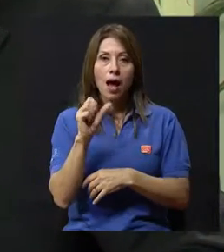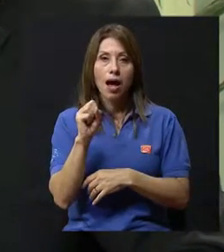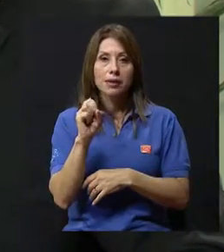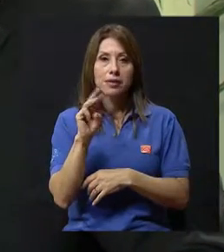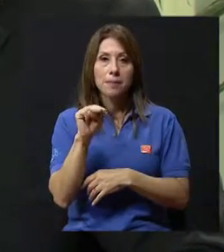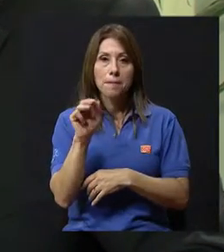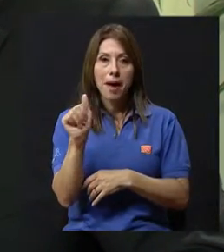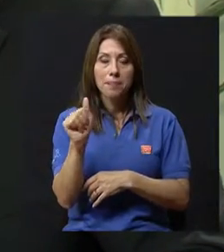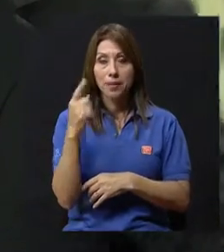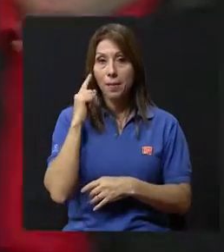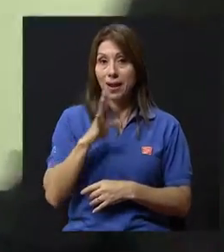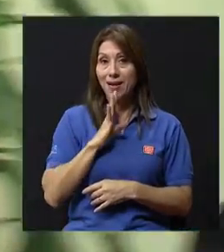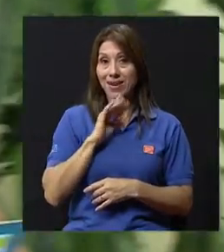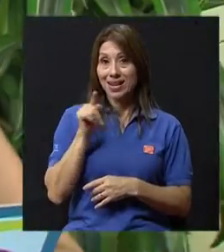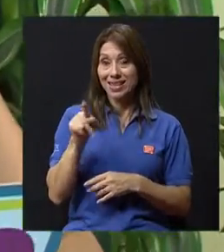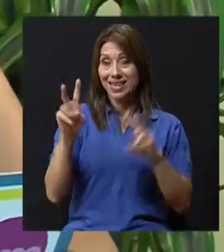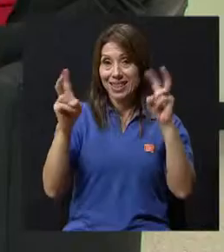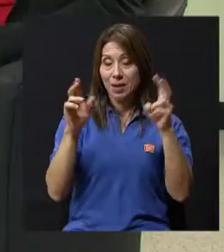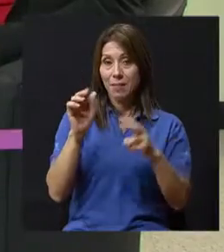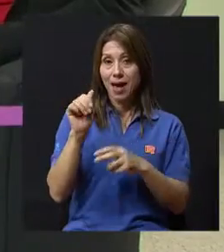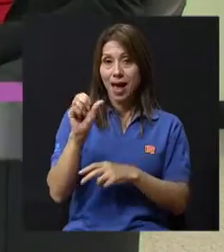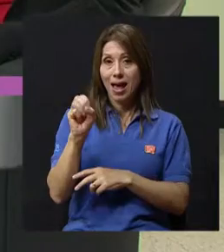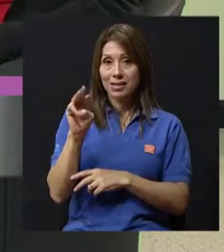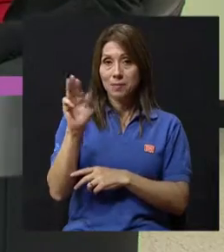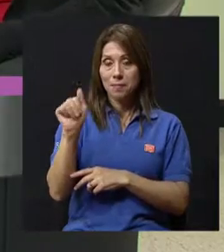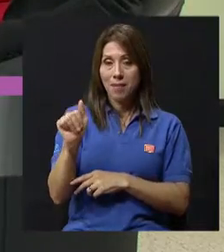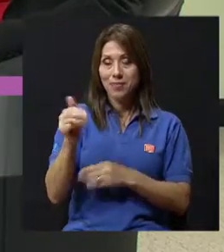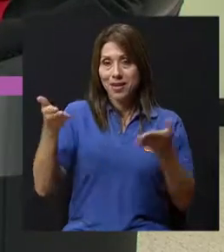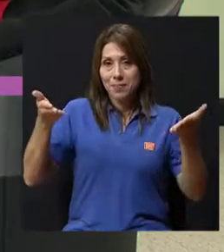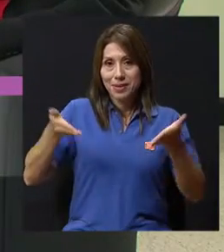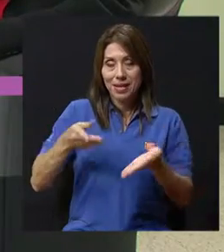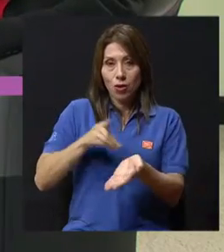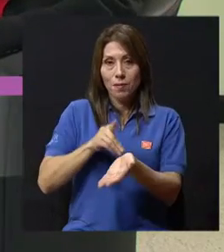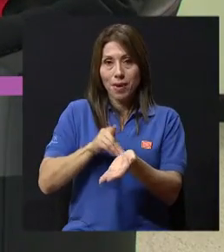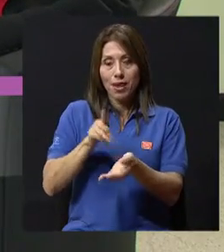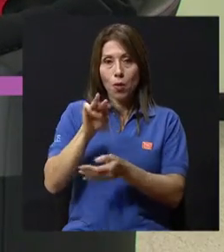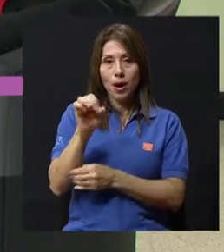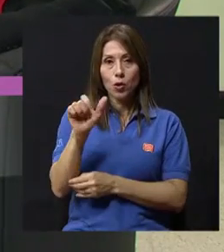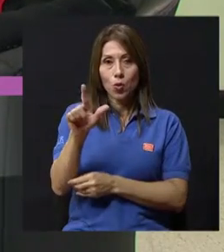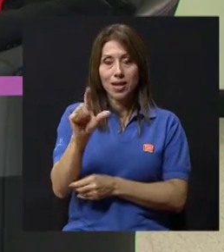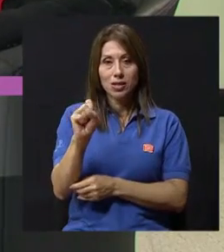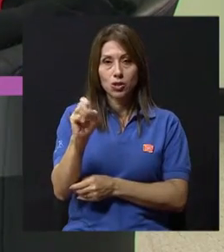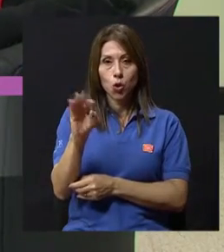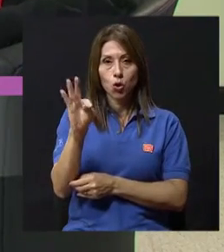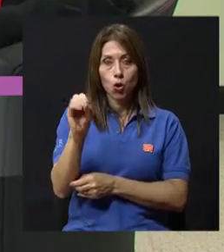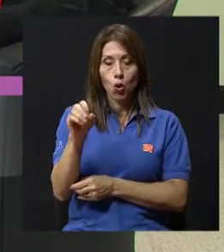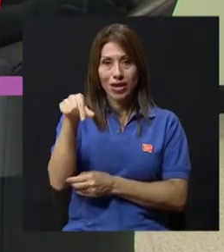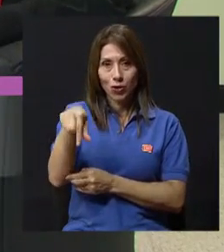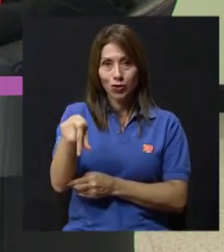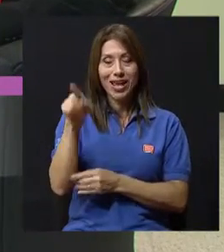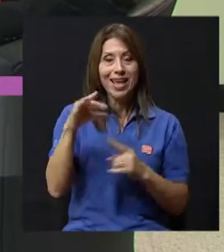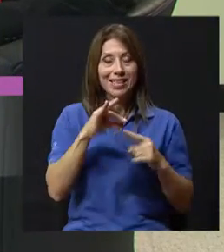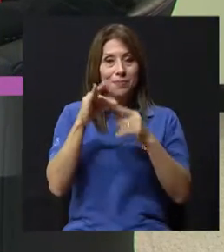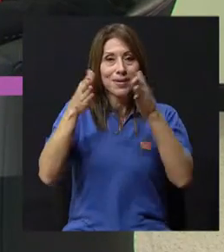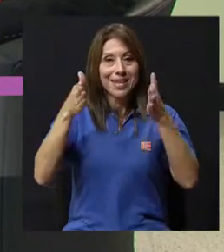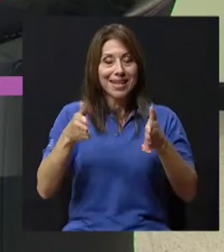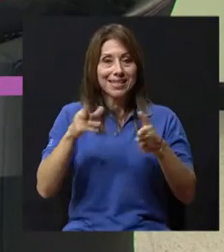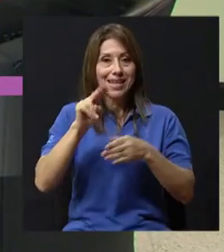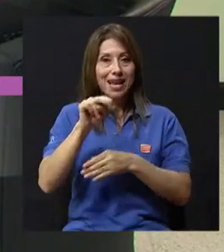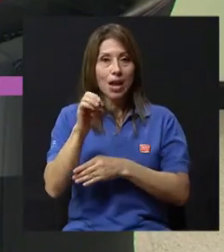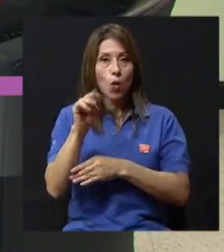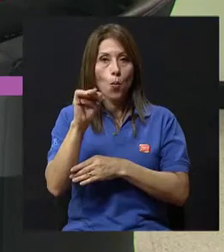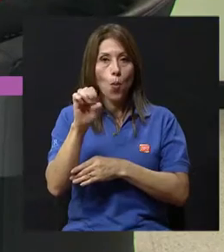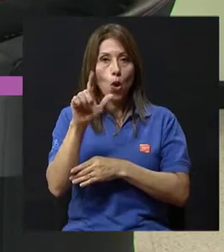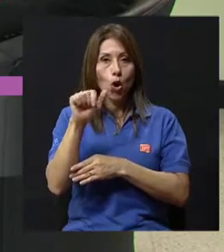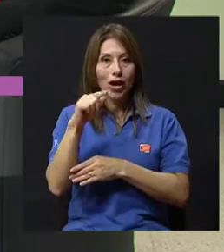Para conversar acerca de este tema que es el asma, les presento al médico Manuel Soto Quirós. Él es especialista en neumología y